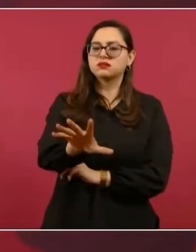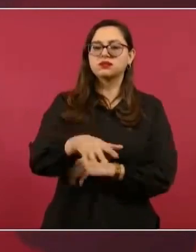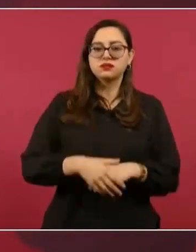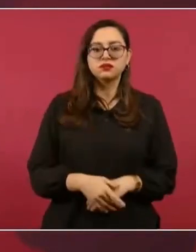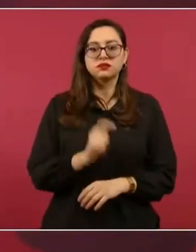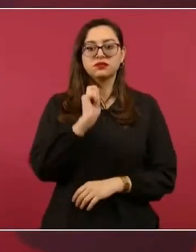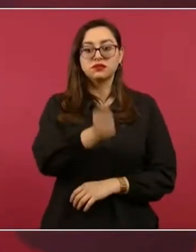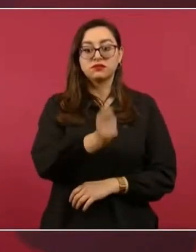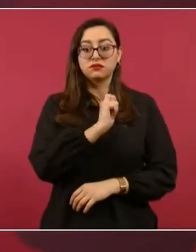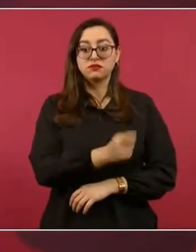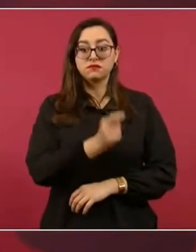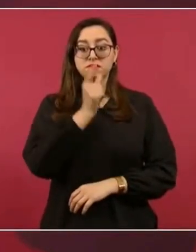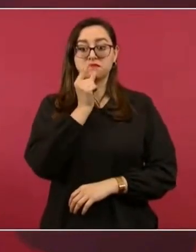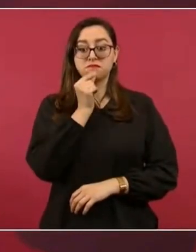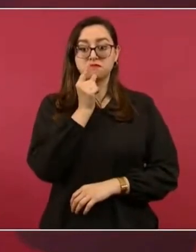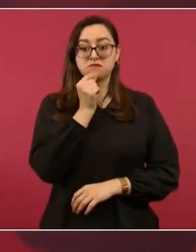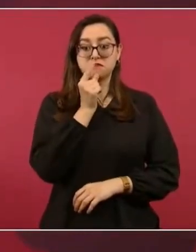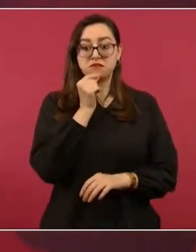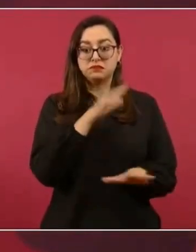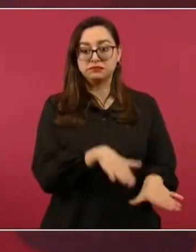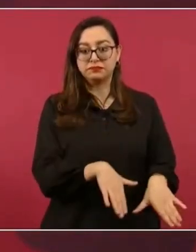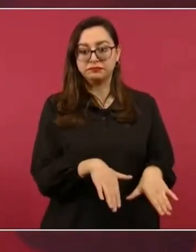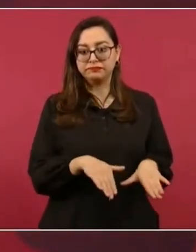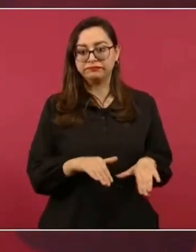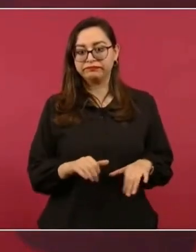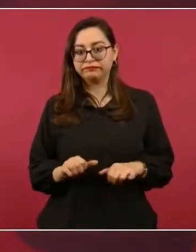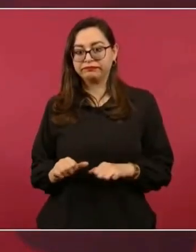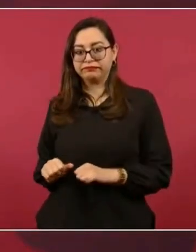Dicen que eso pasaba